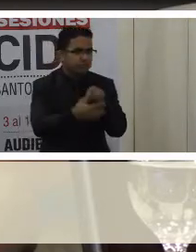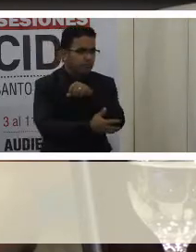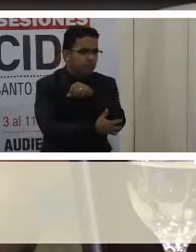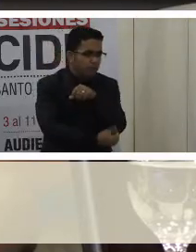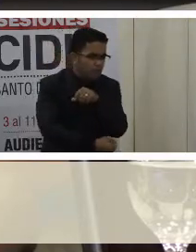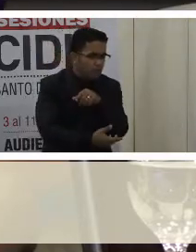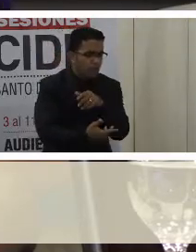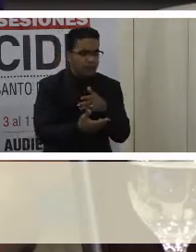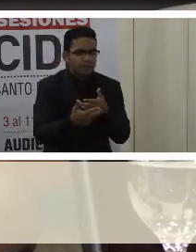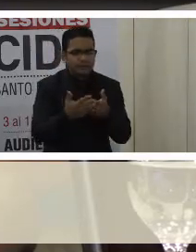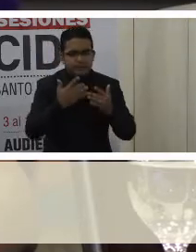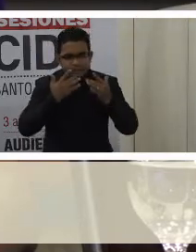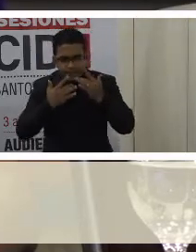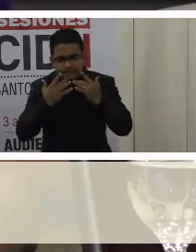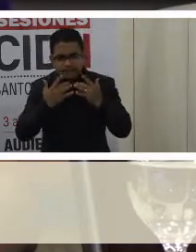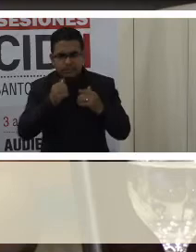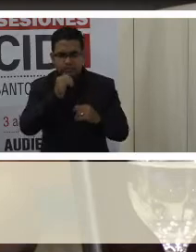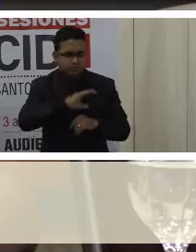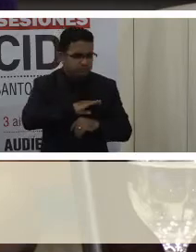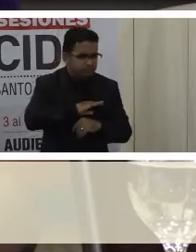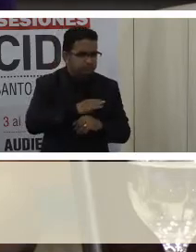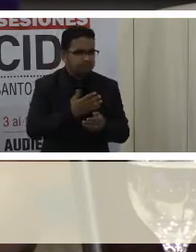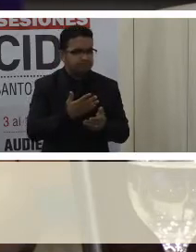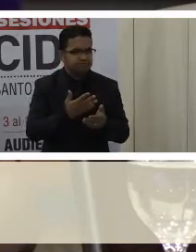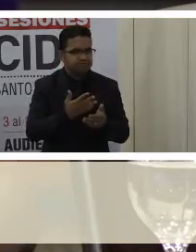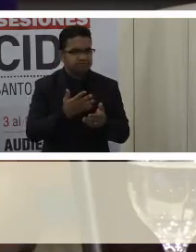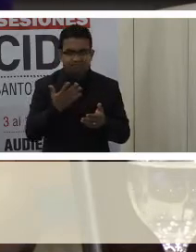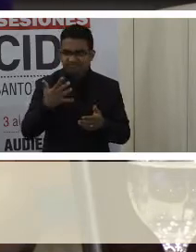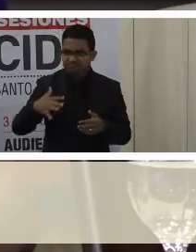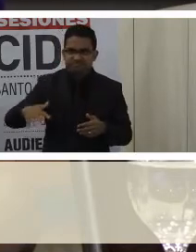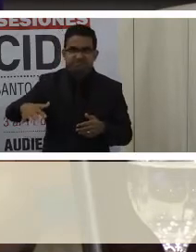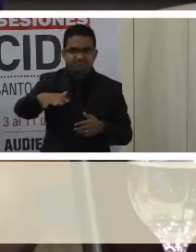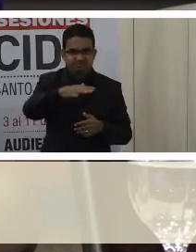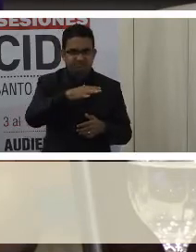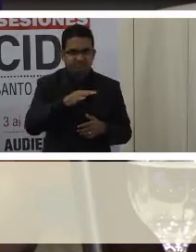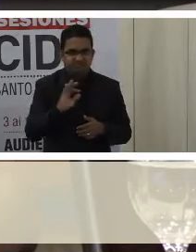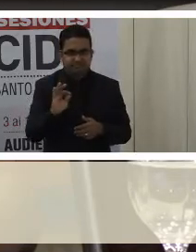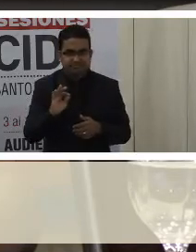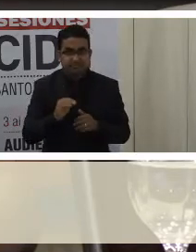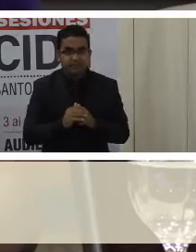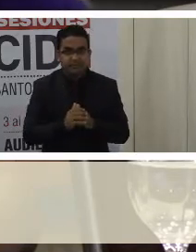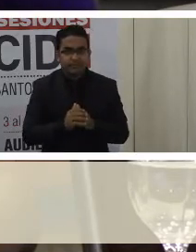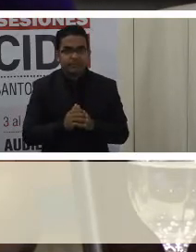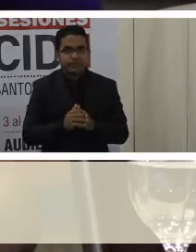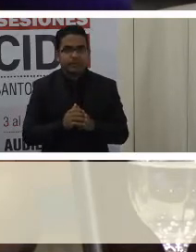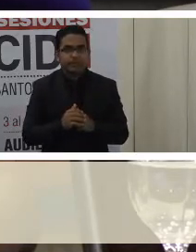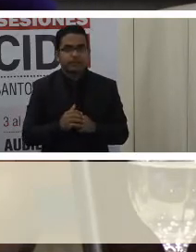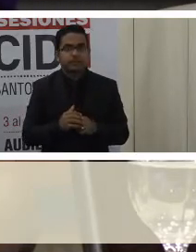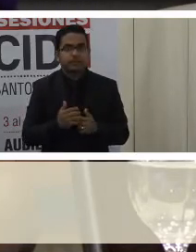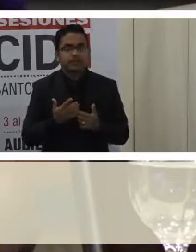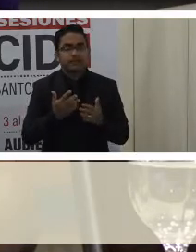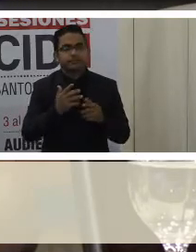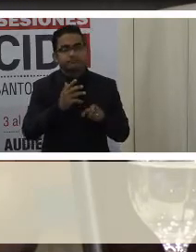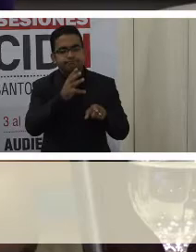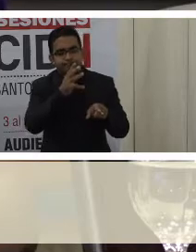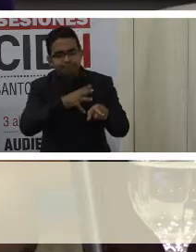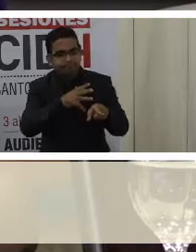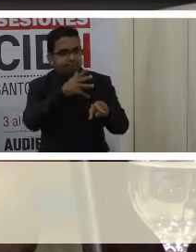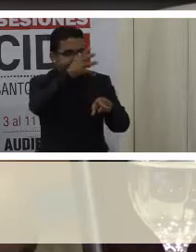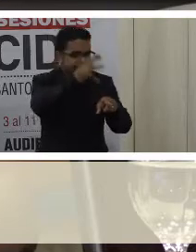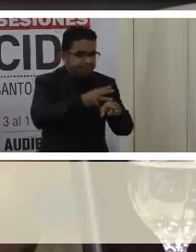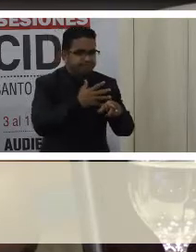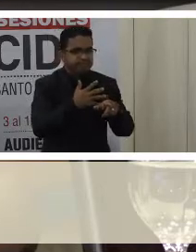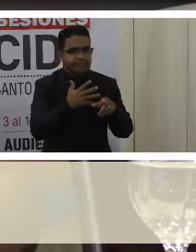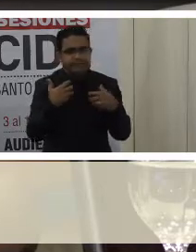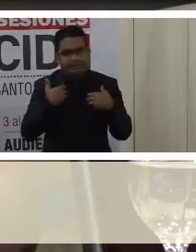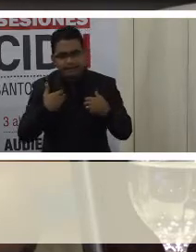básicas insatisfechas, indicadores nacionales, estadales y municipales, indicadores de género, indicadores básicos